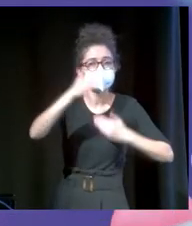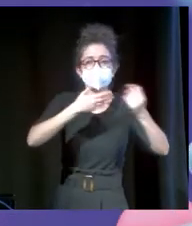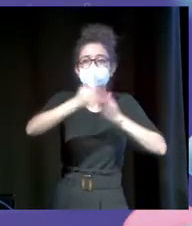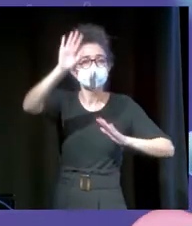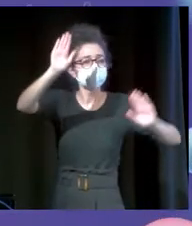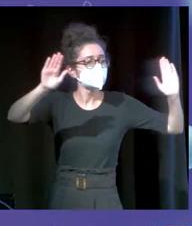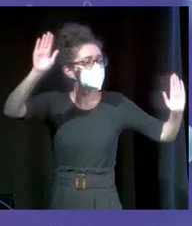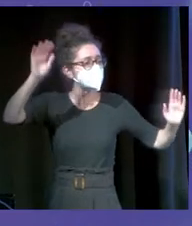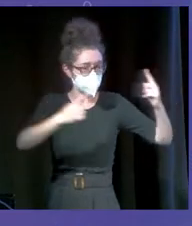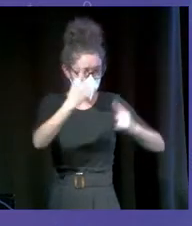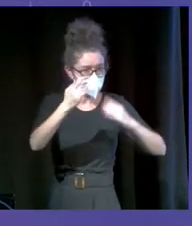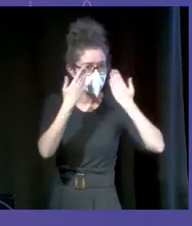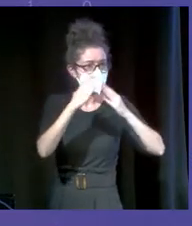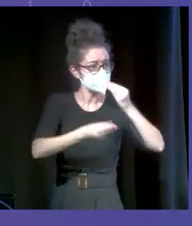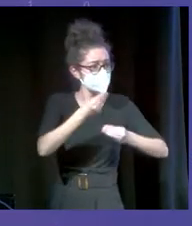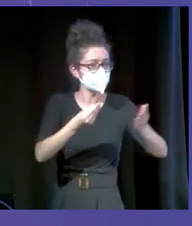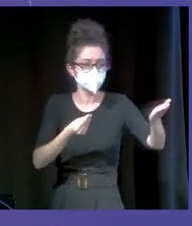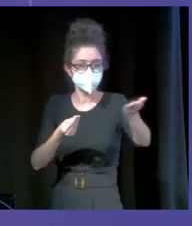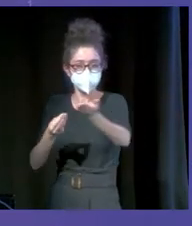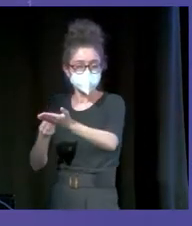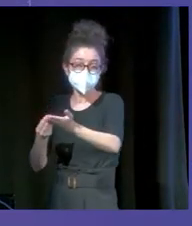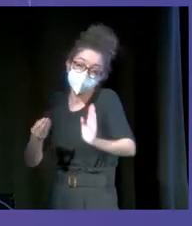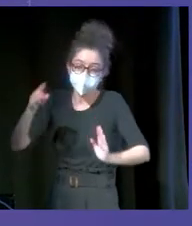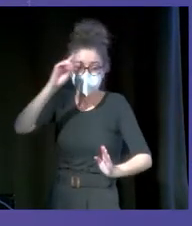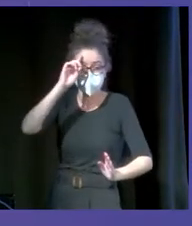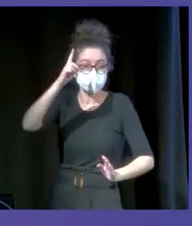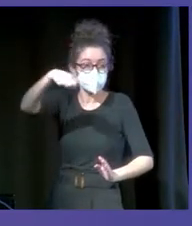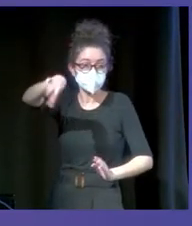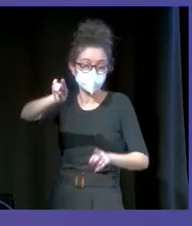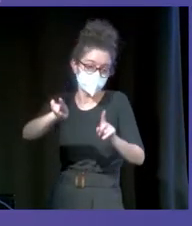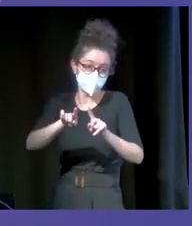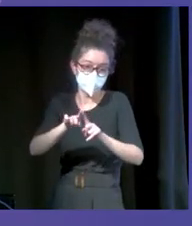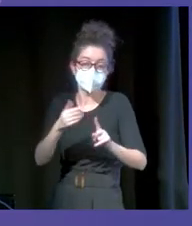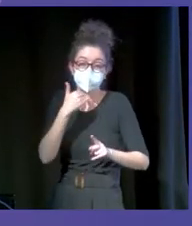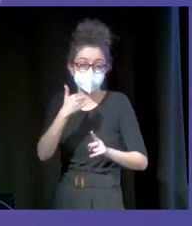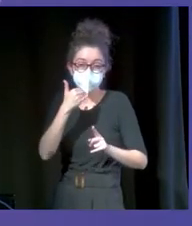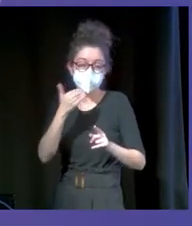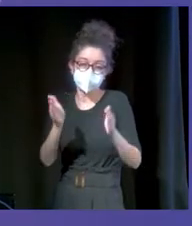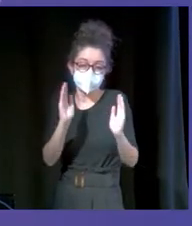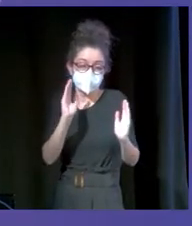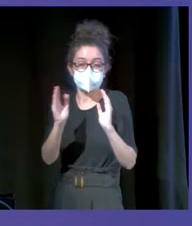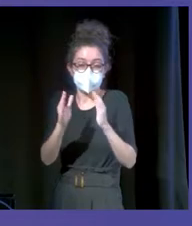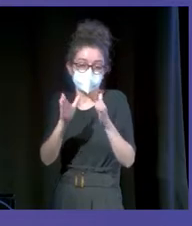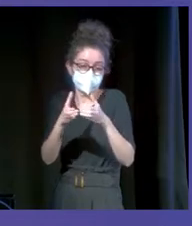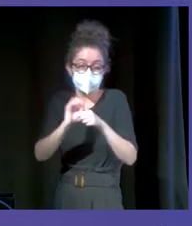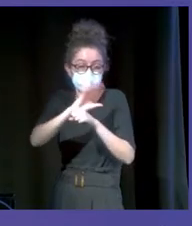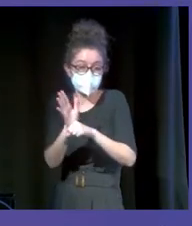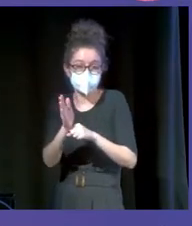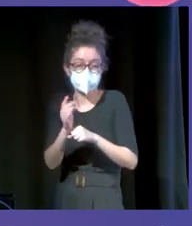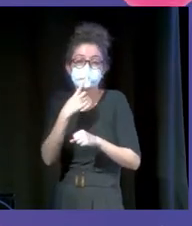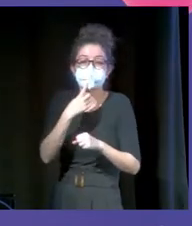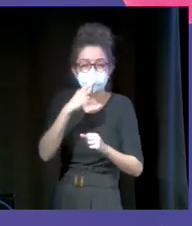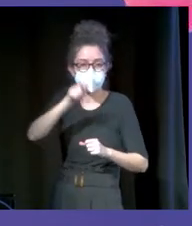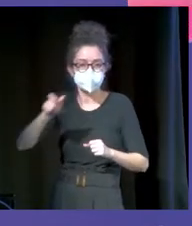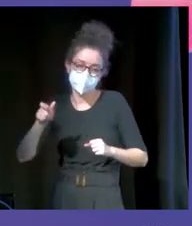por favor. ¿Alguno usáis Facebook? Bueno, pues no sé si lo sabéis, pero habéis sido población de riesgo durante la pandemia. Porque me vinieron a decir que Facebook era de